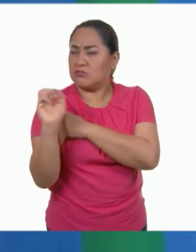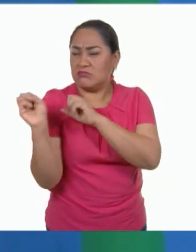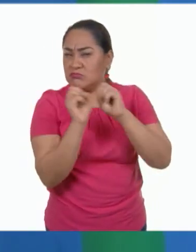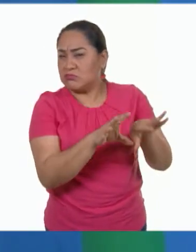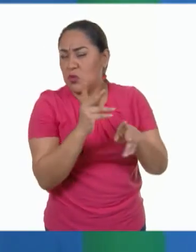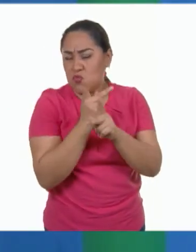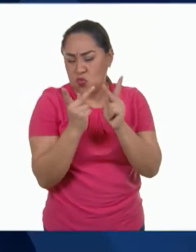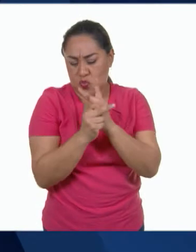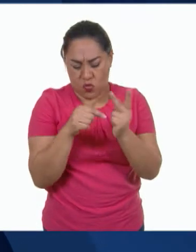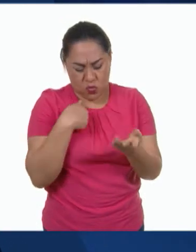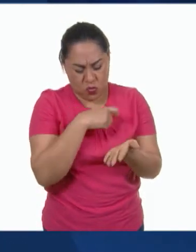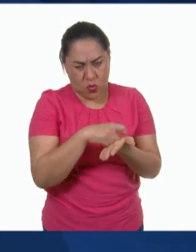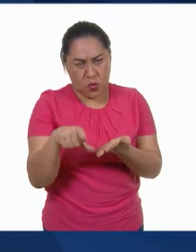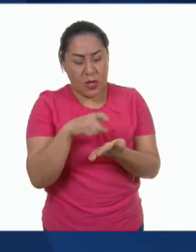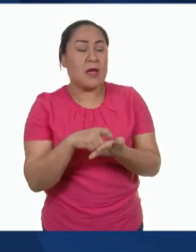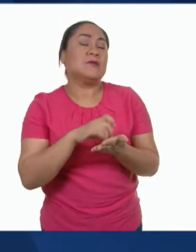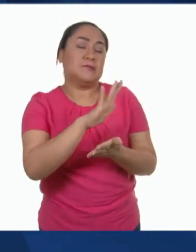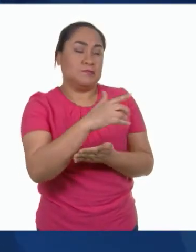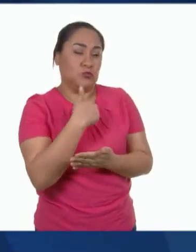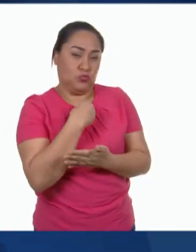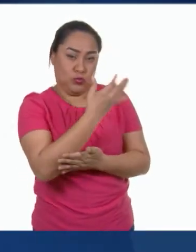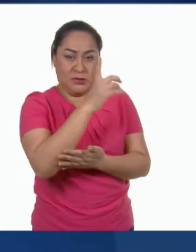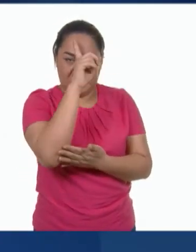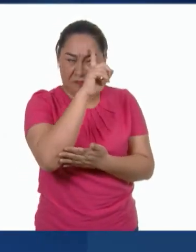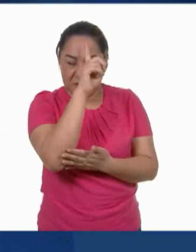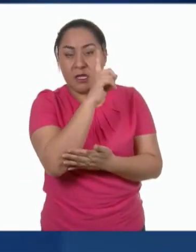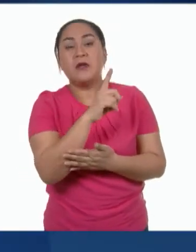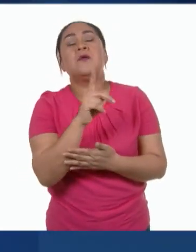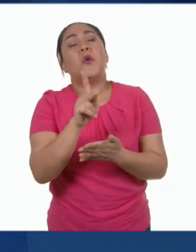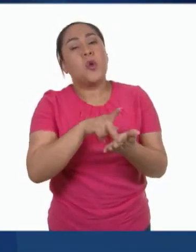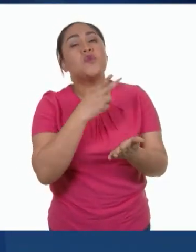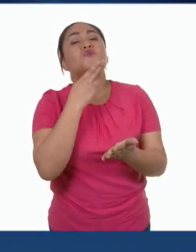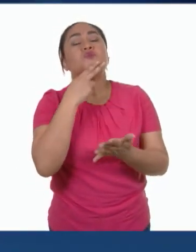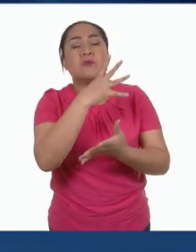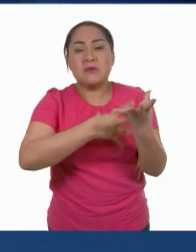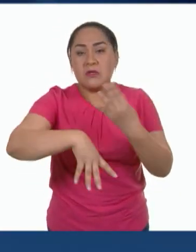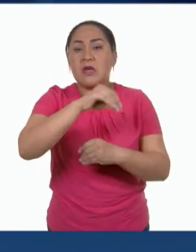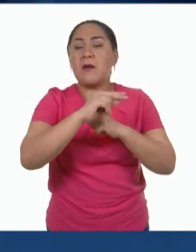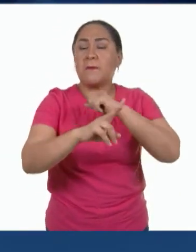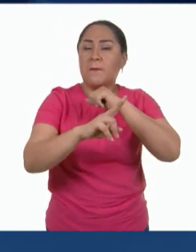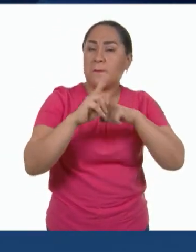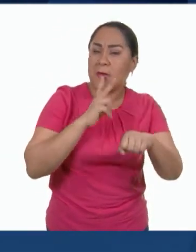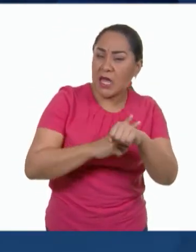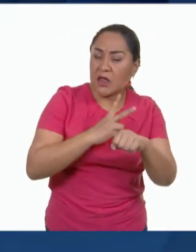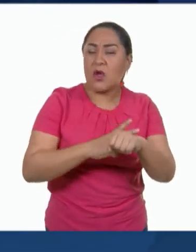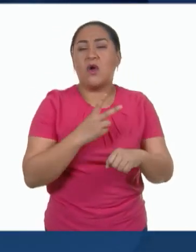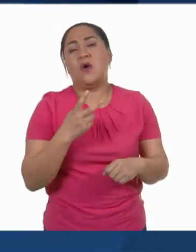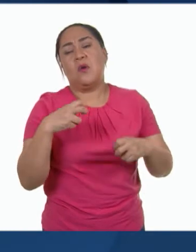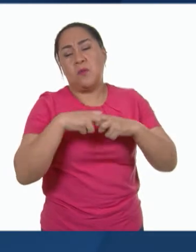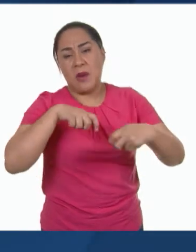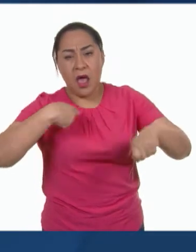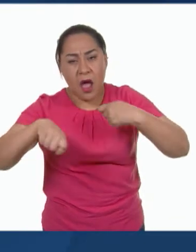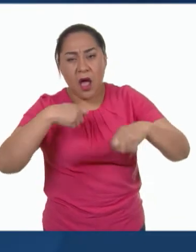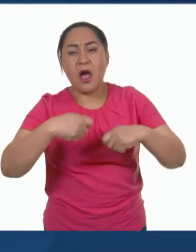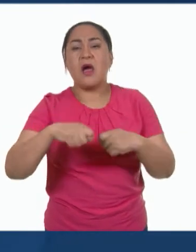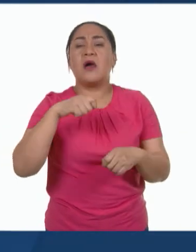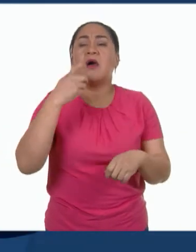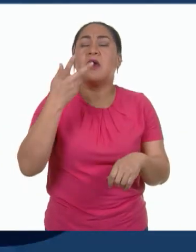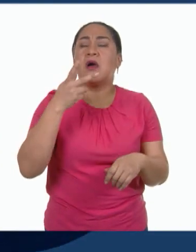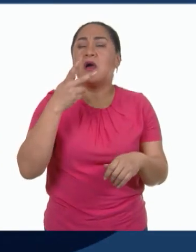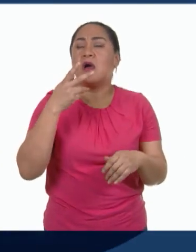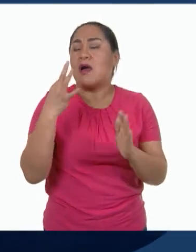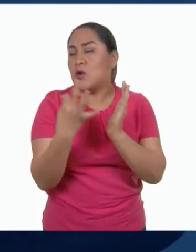Pues una gran opción es reutilizar recipientes de vidrio, plástico, aluminio o algún otro material duradero.